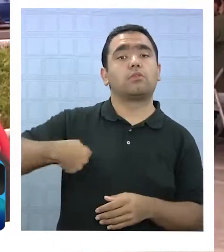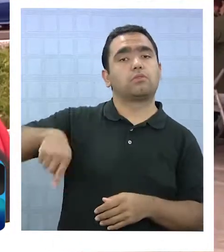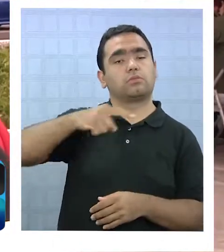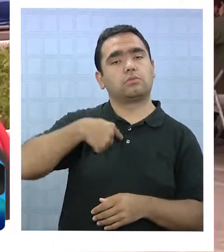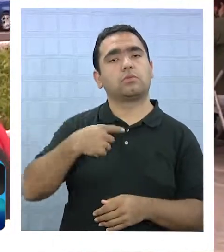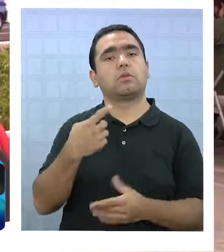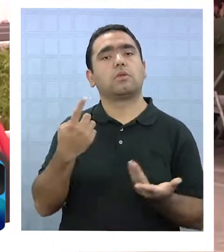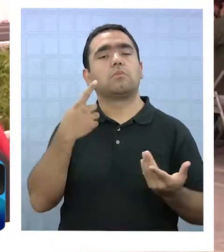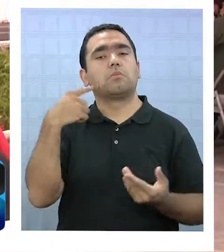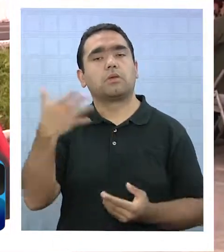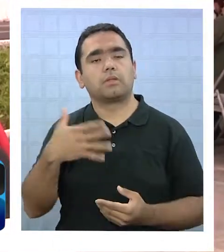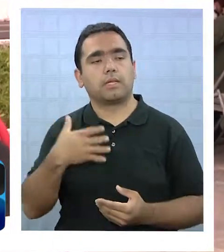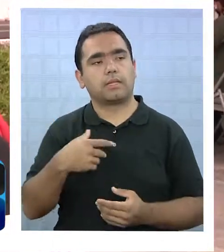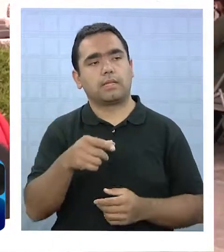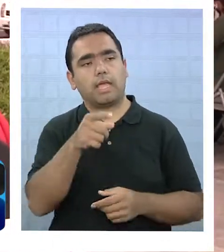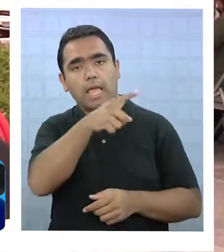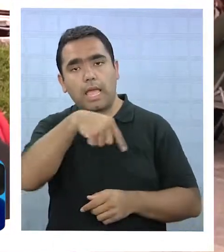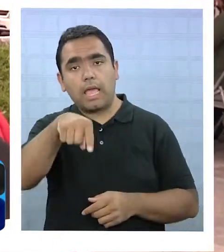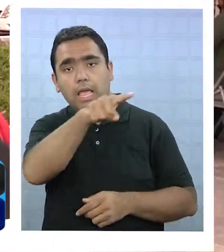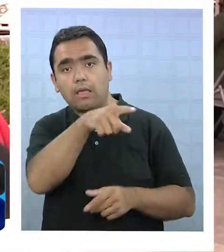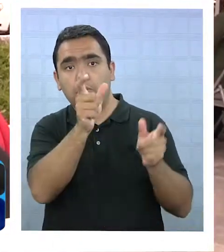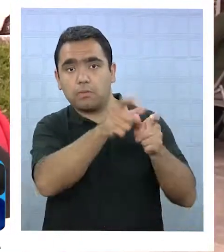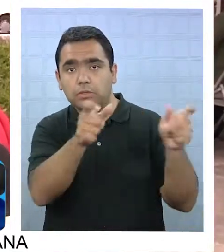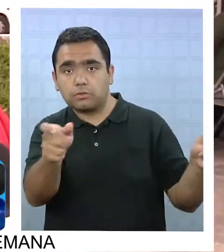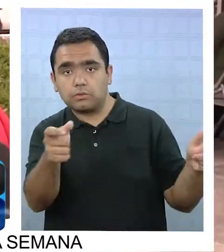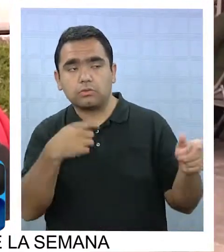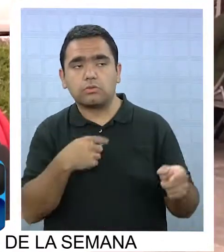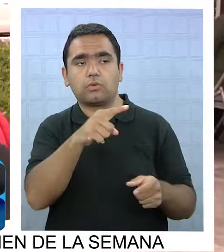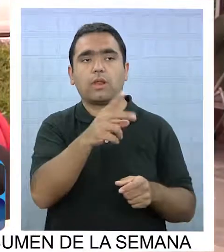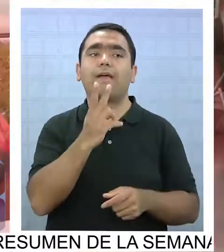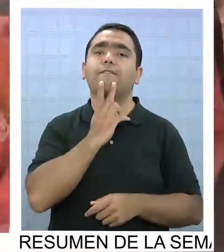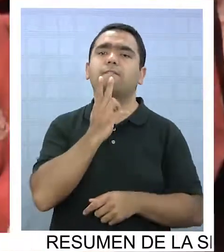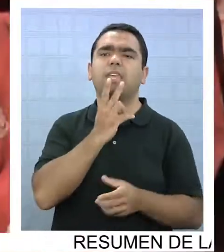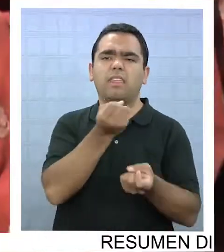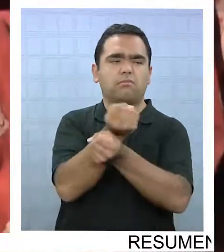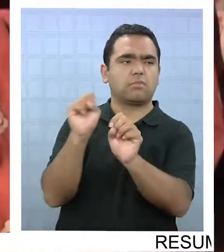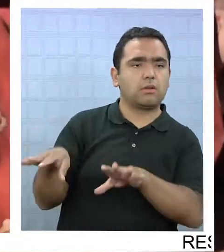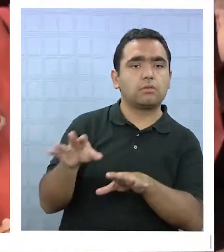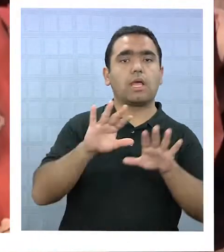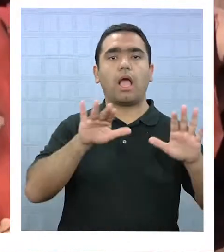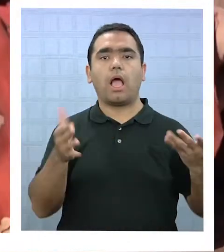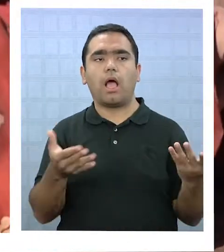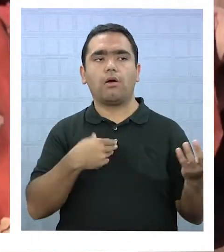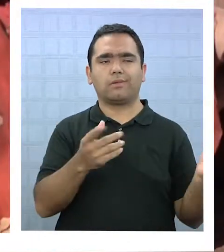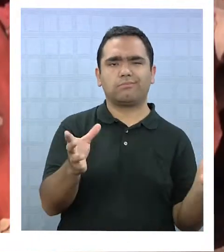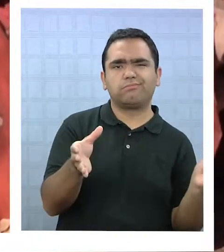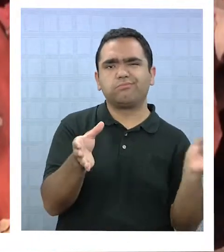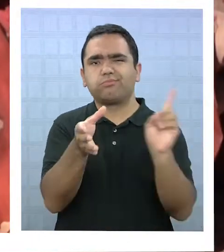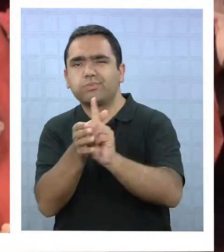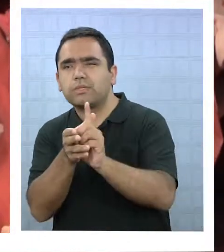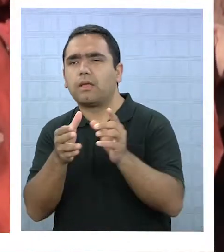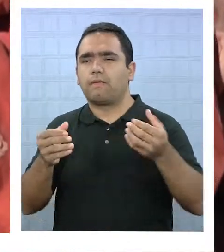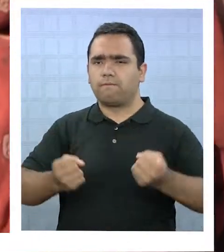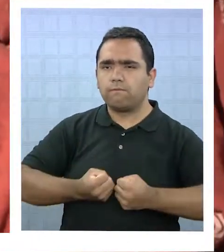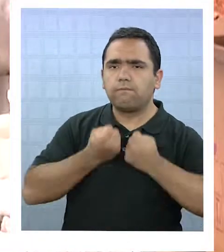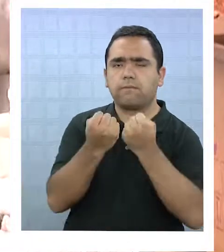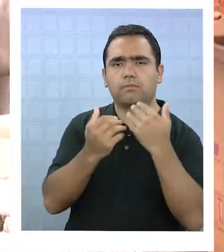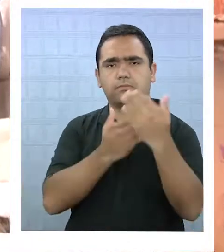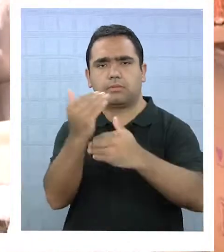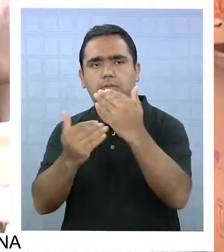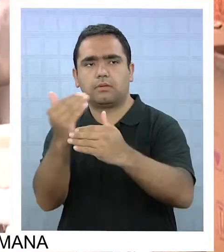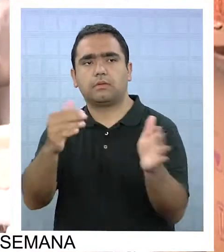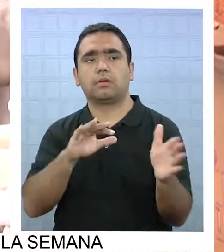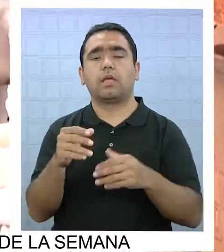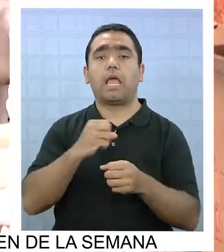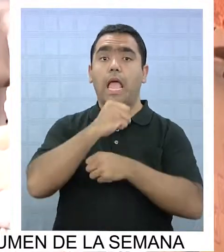a nosotros también nos interesa que ellos retomen su vida, esa vida que dejaron, y ahí están generando todo nuestro esfuerzo. En el año